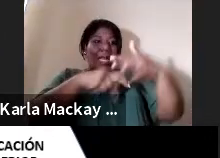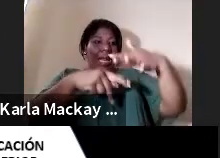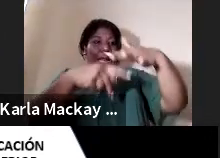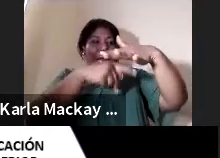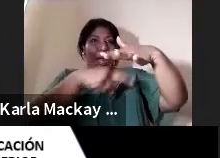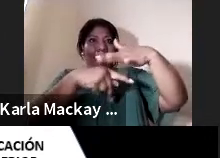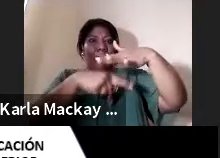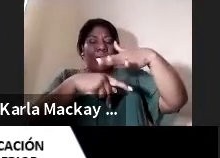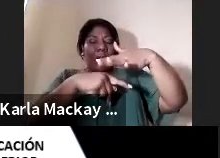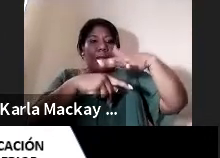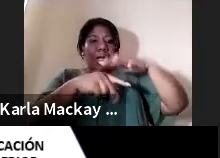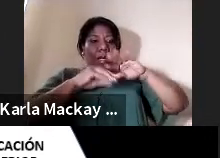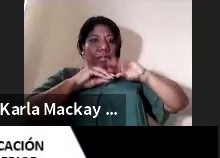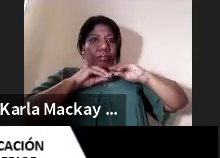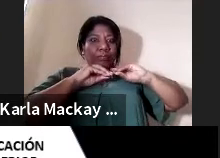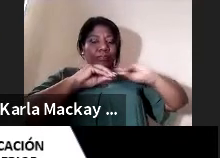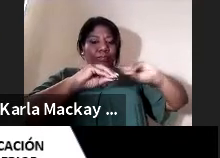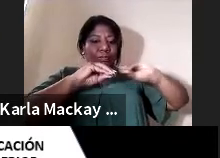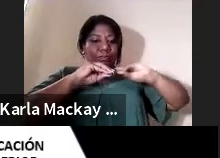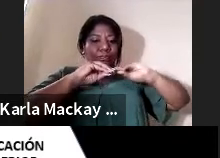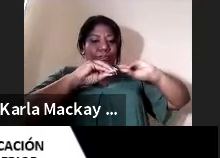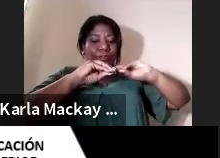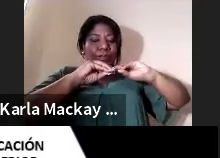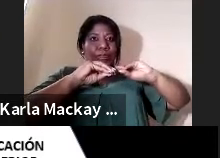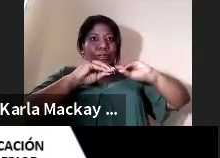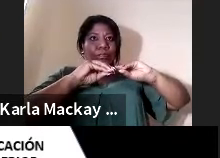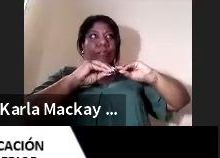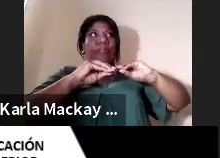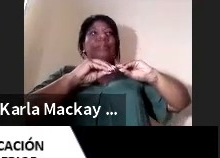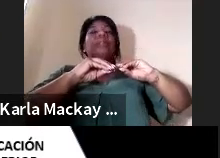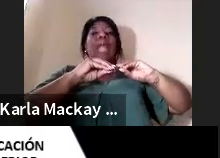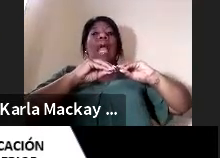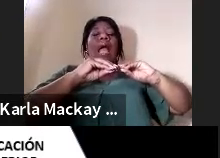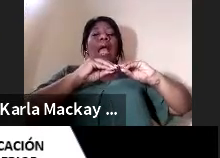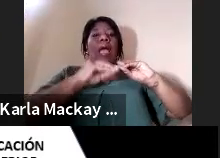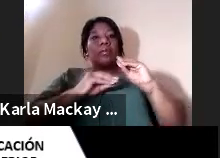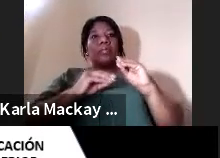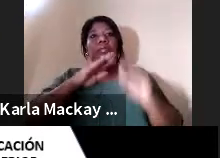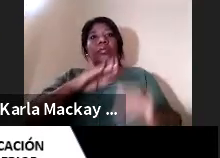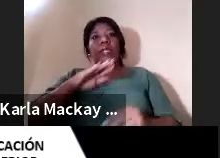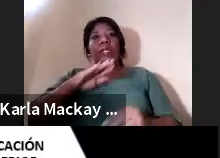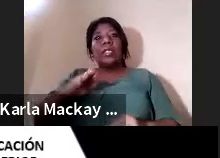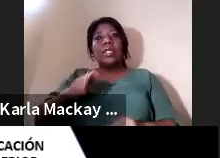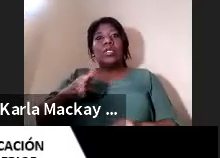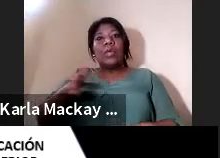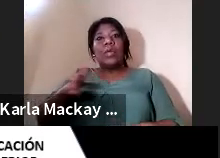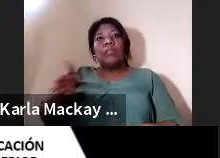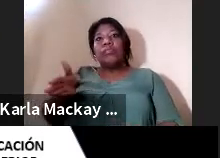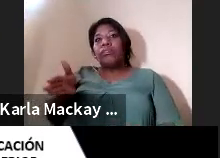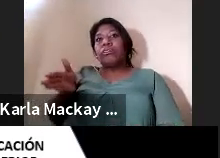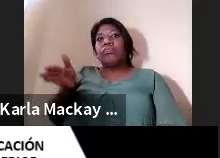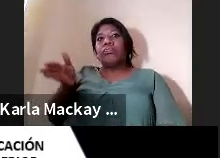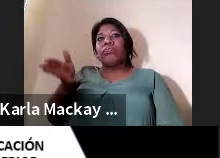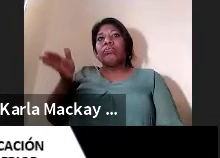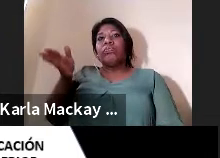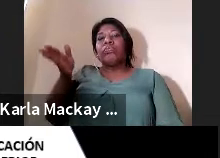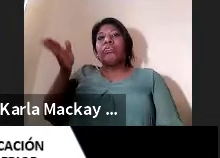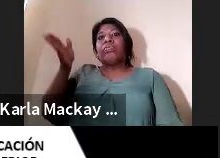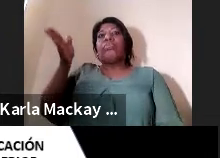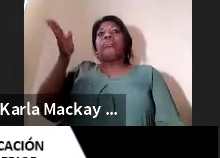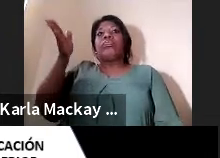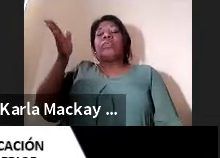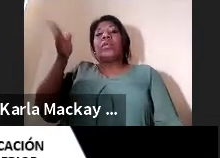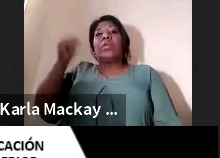nos va a ayudar a la educación superior, que es uno de los grandes retos que tenemos hoy en día en muchas universidades de la región,